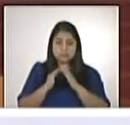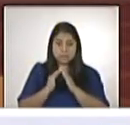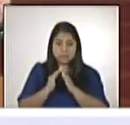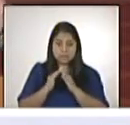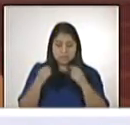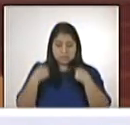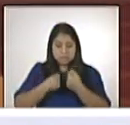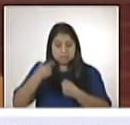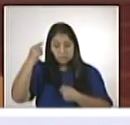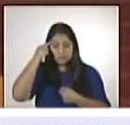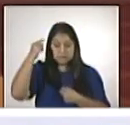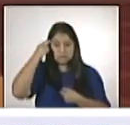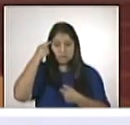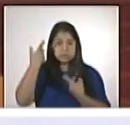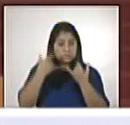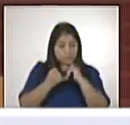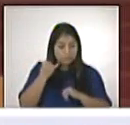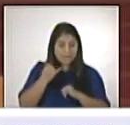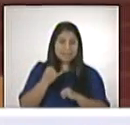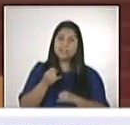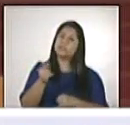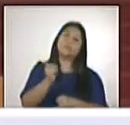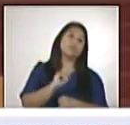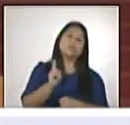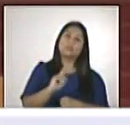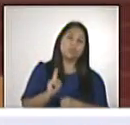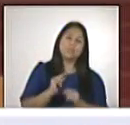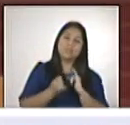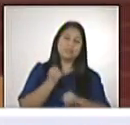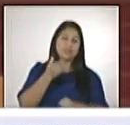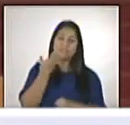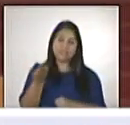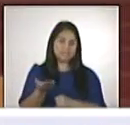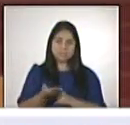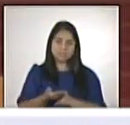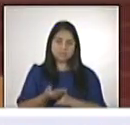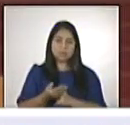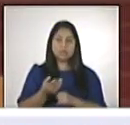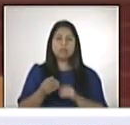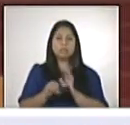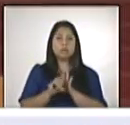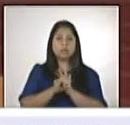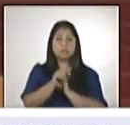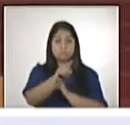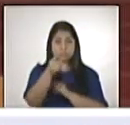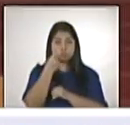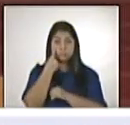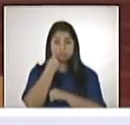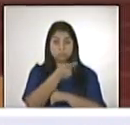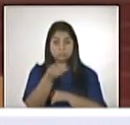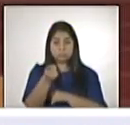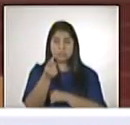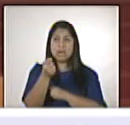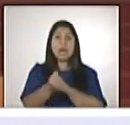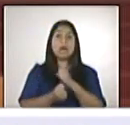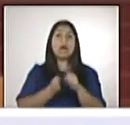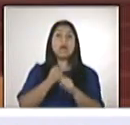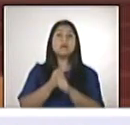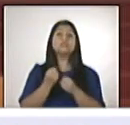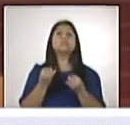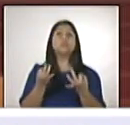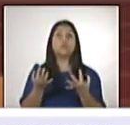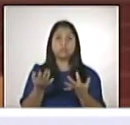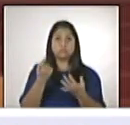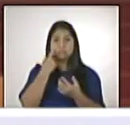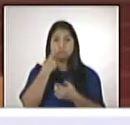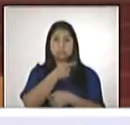pensando que esto va a pasar. No va a pasar tan fácil. Sobre todo, si ustedes se fijaron, las edades de la persona, en su